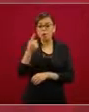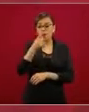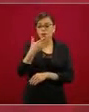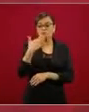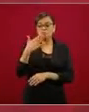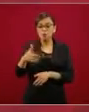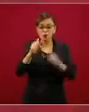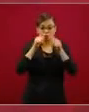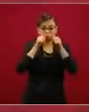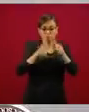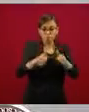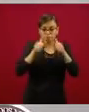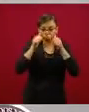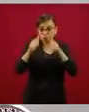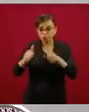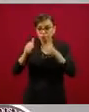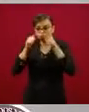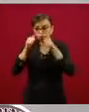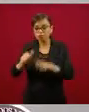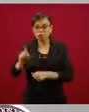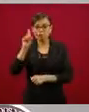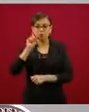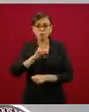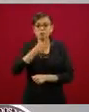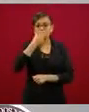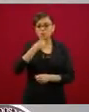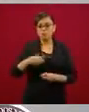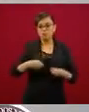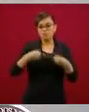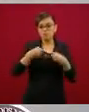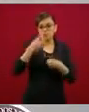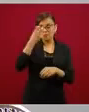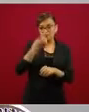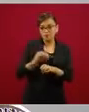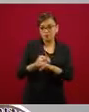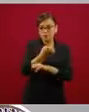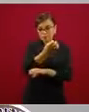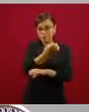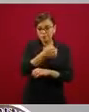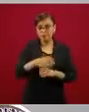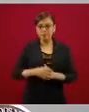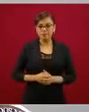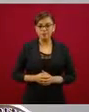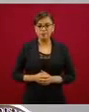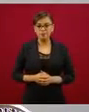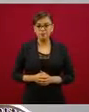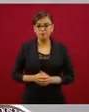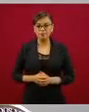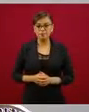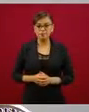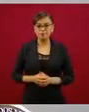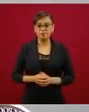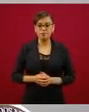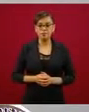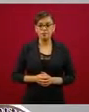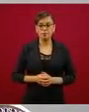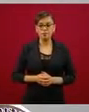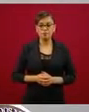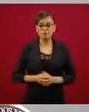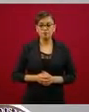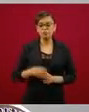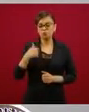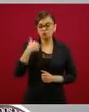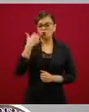a las oaxaqueñas y a los oaxaqueños. Yo quisiera hacer tres